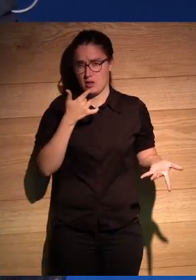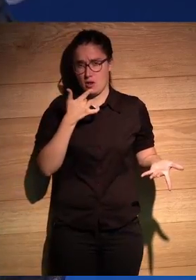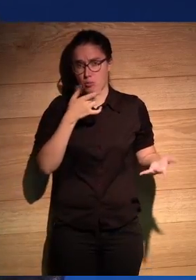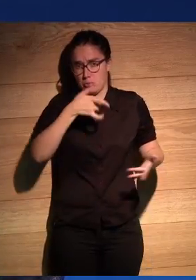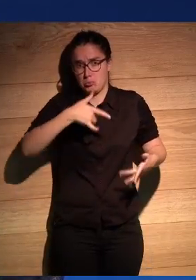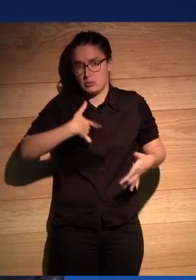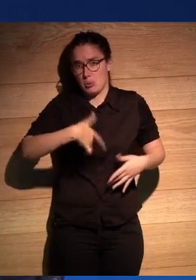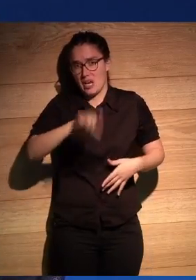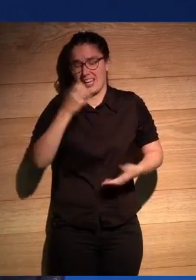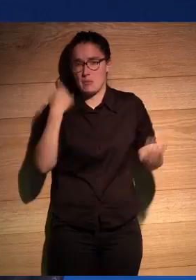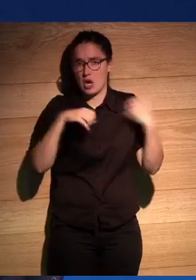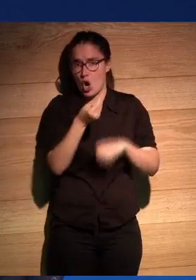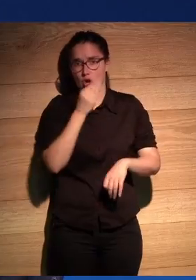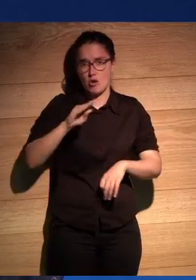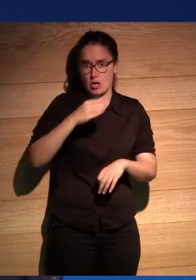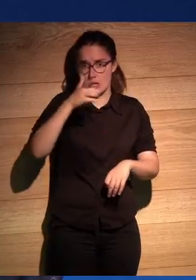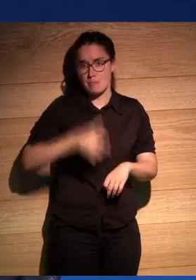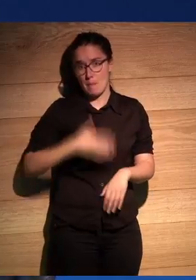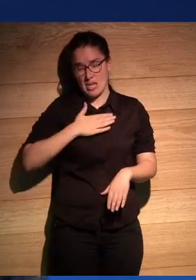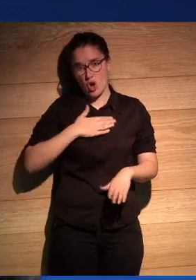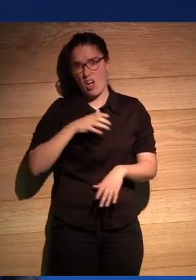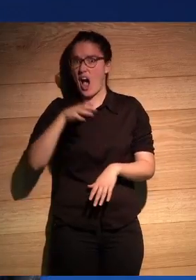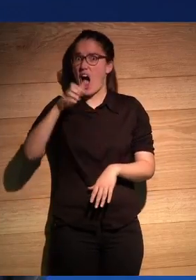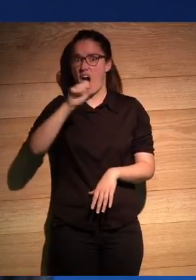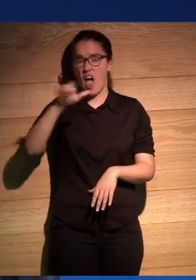puesto a elegir mejor personaje mío que de Isabel Allende no te quejes